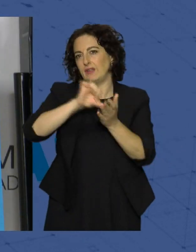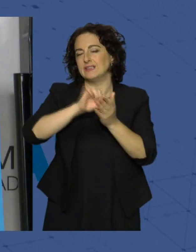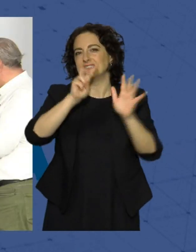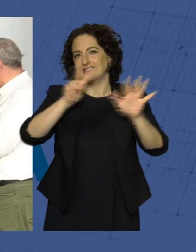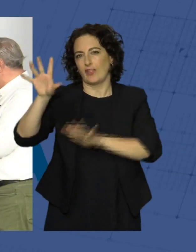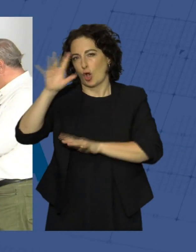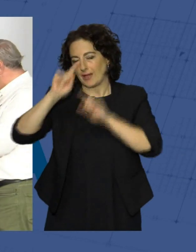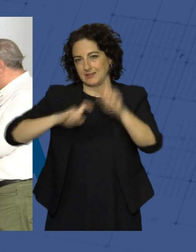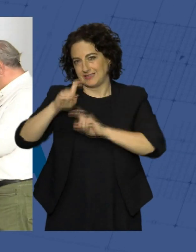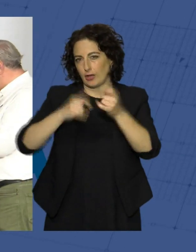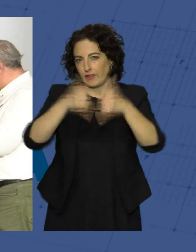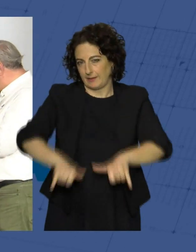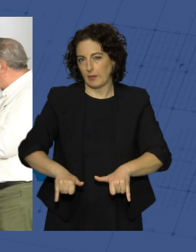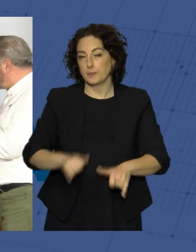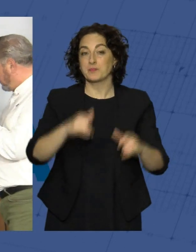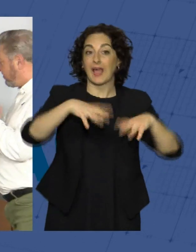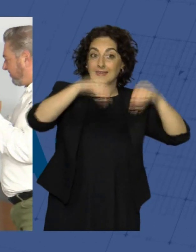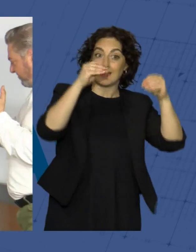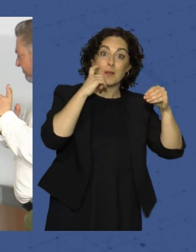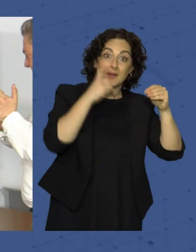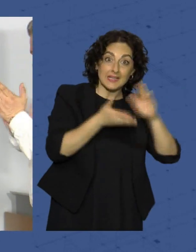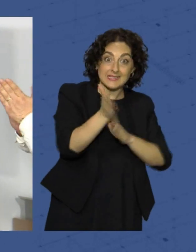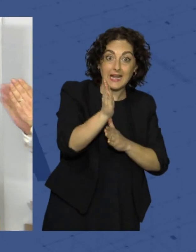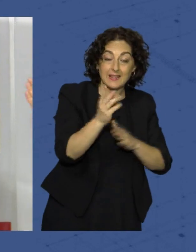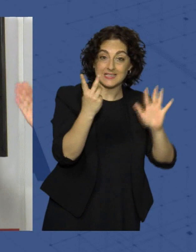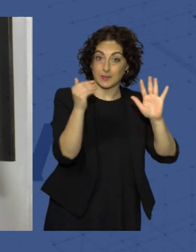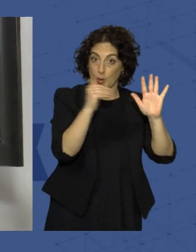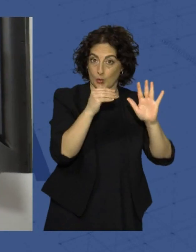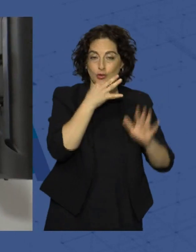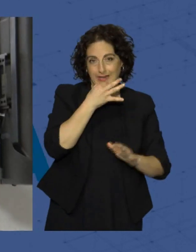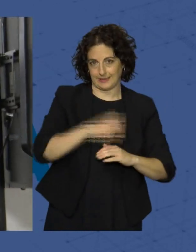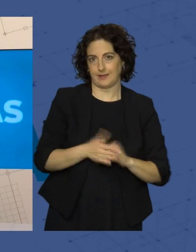aniversario, con la salida desde la Catedral de Almería a las 7 menos cuarto de la tarde.